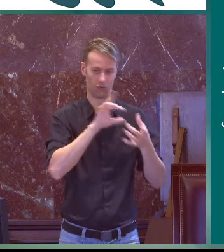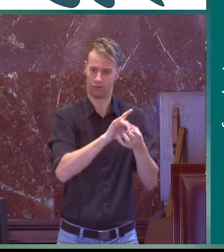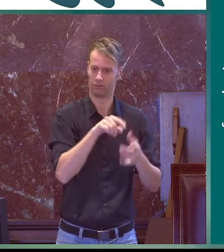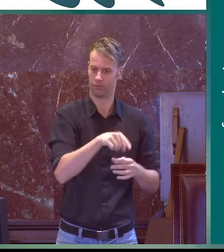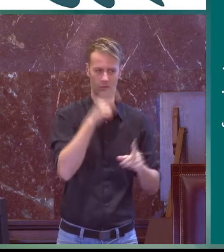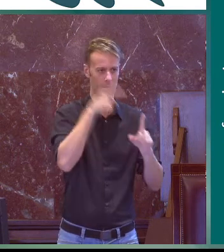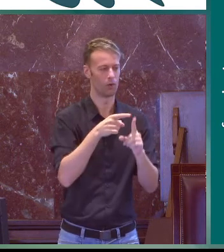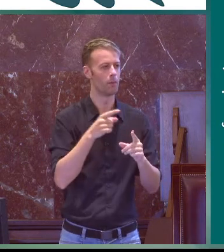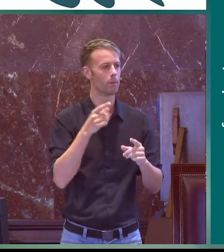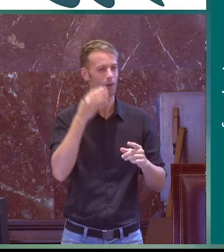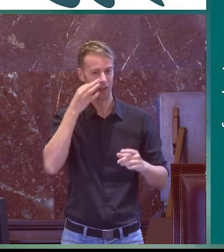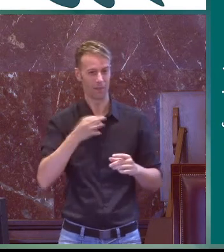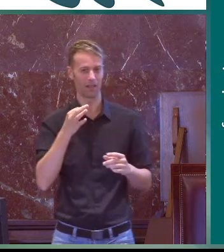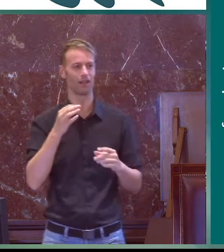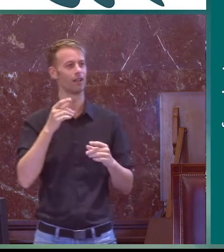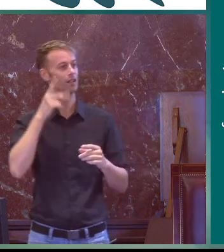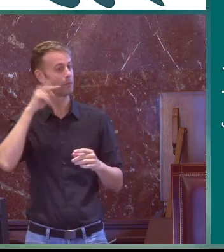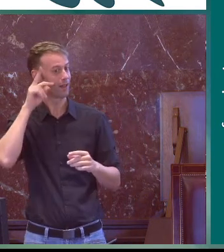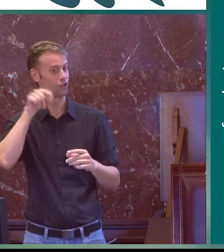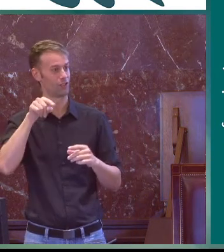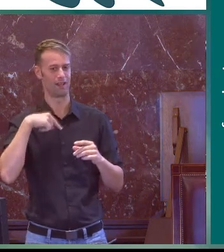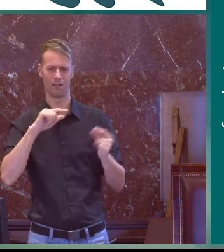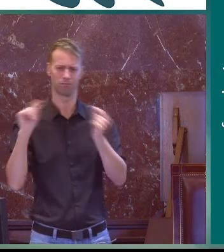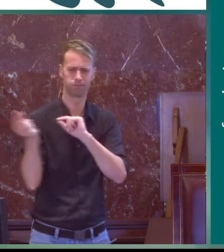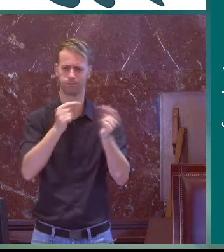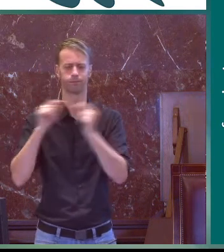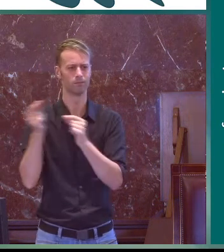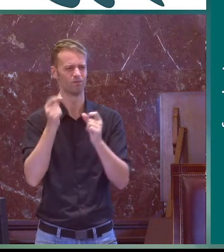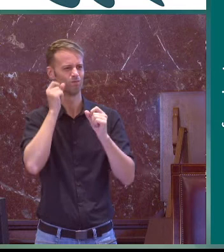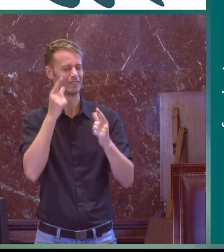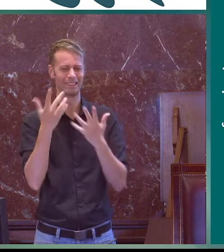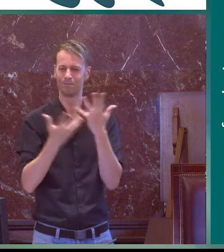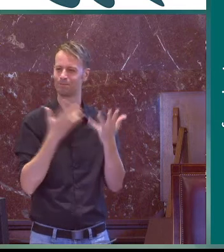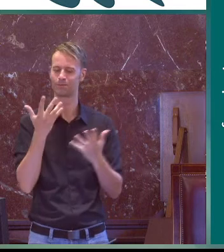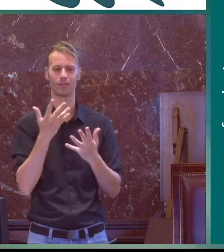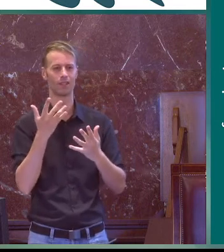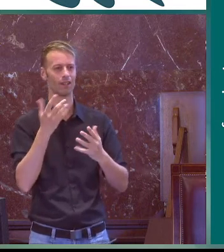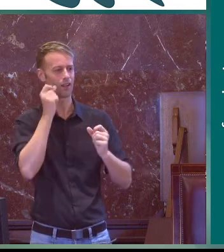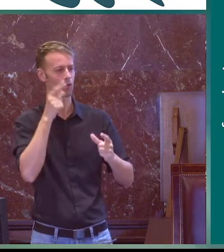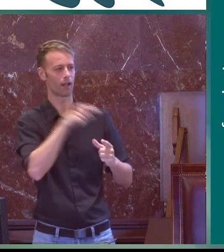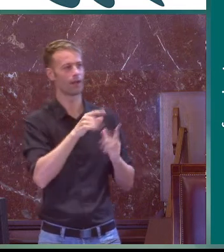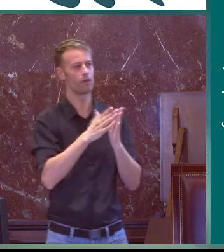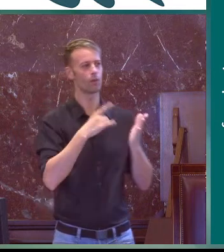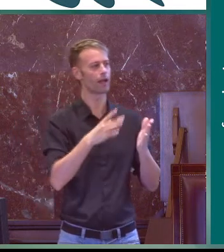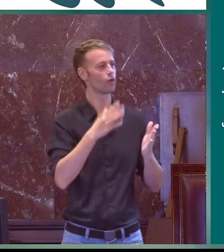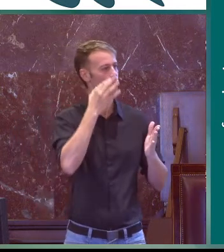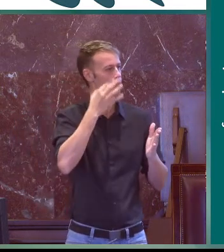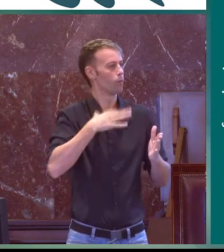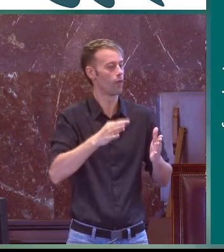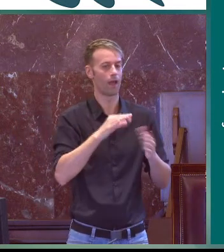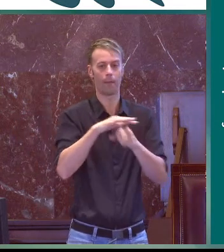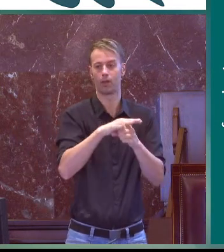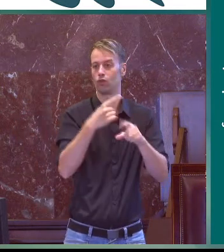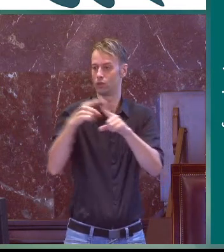alumnos sordos, en el caso que estamos hablando, pero realmente los expertos al final, con ese debate tan rico que os he comentado que tuvimos,